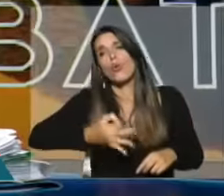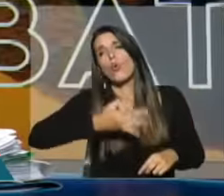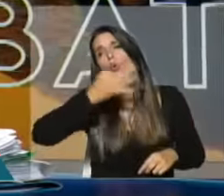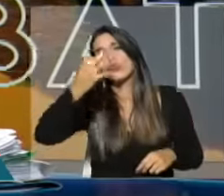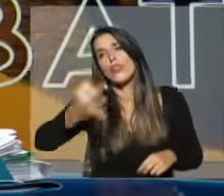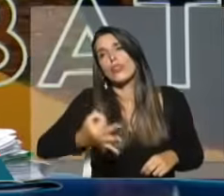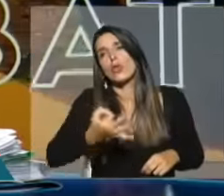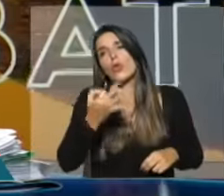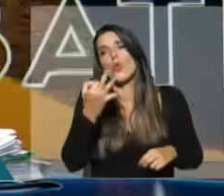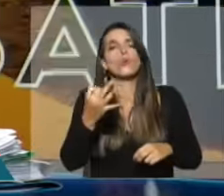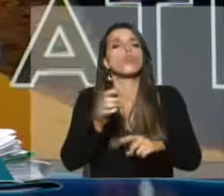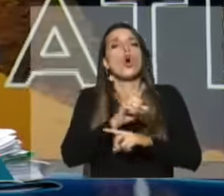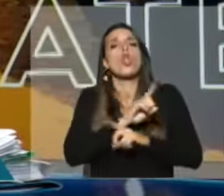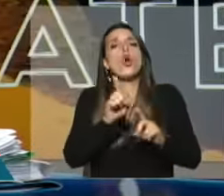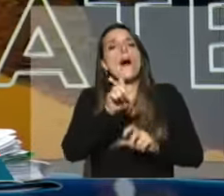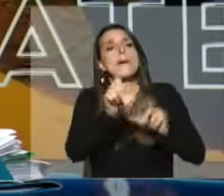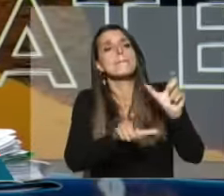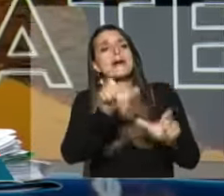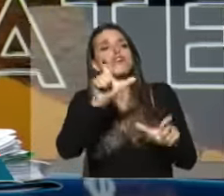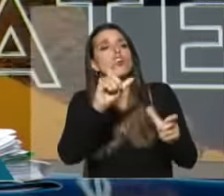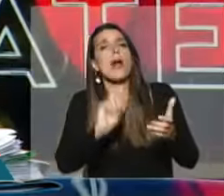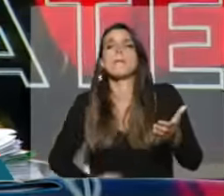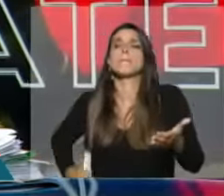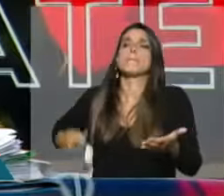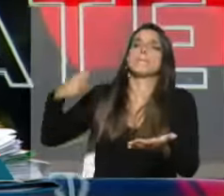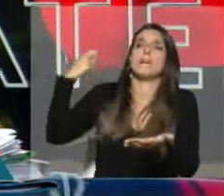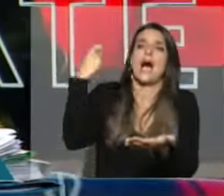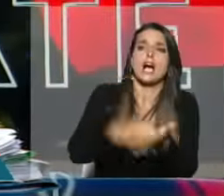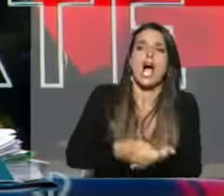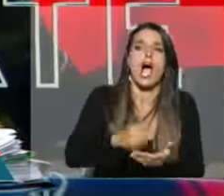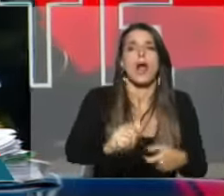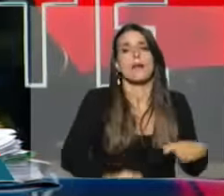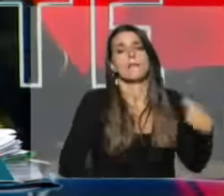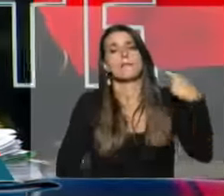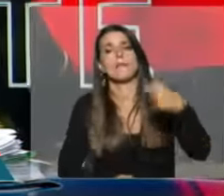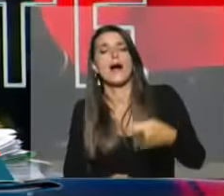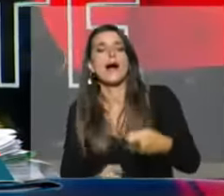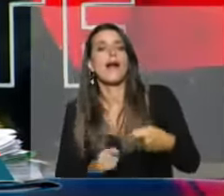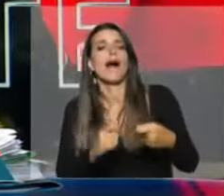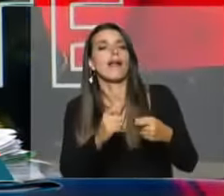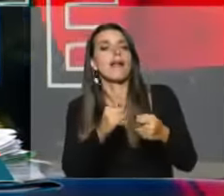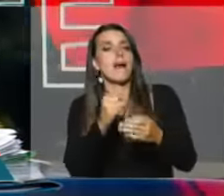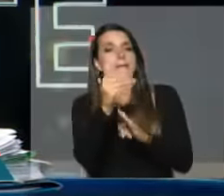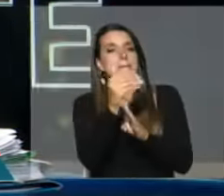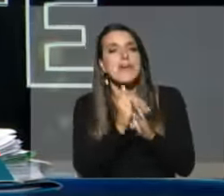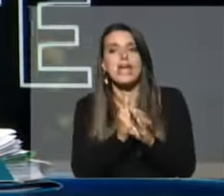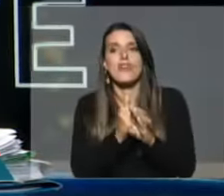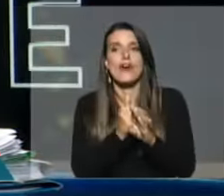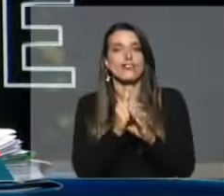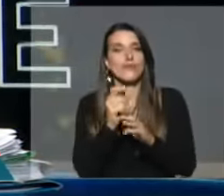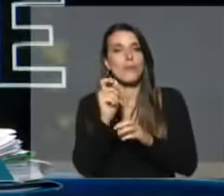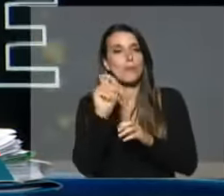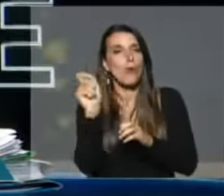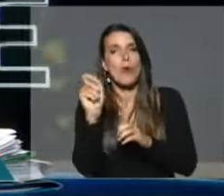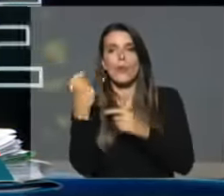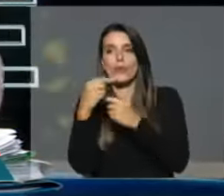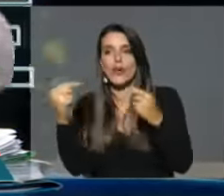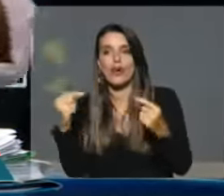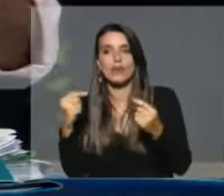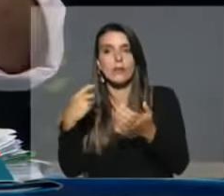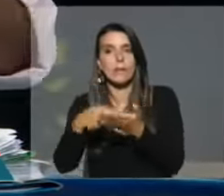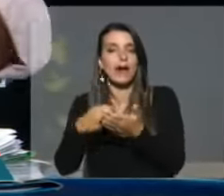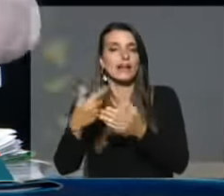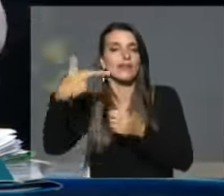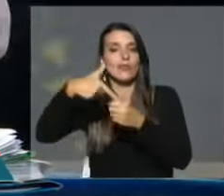no se va a meter más la mano en el bolsillo de los uruguayos, que se van a bajar las tarifas públicas y que se acabó el alza de los combustibles.